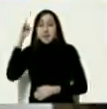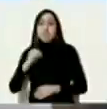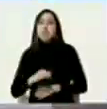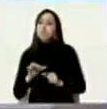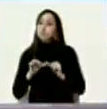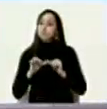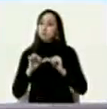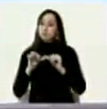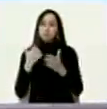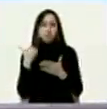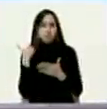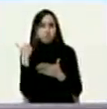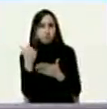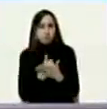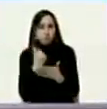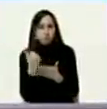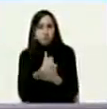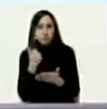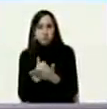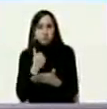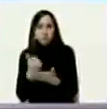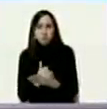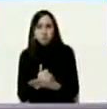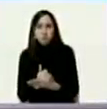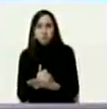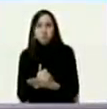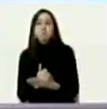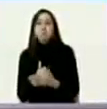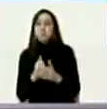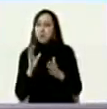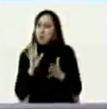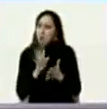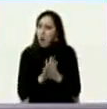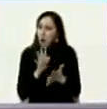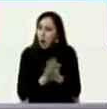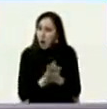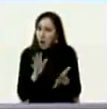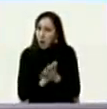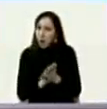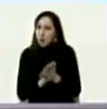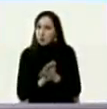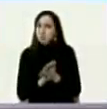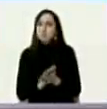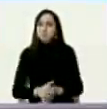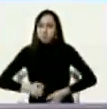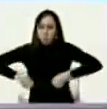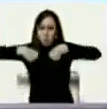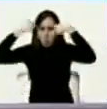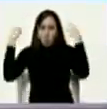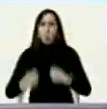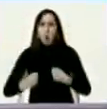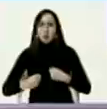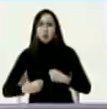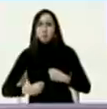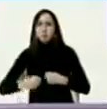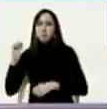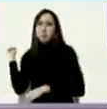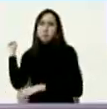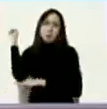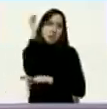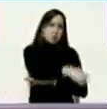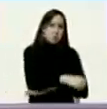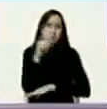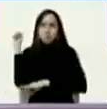perseverancia aplomo serenidad nervios de acero derrotando uno por uno ese modelo